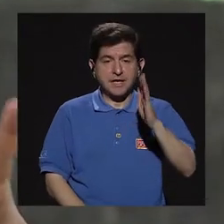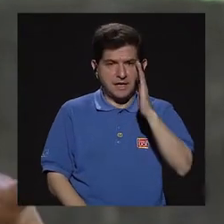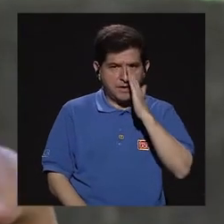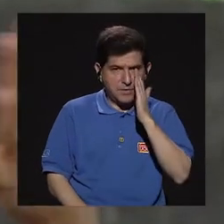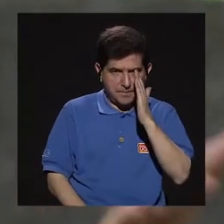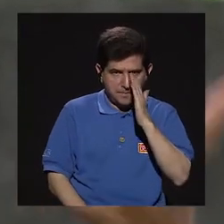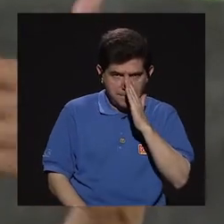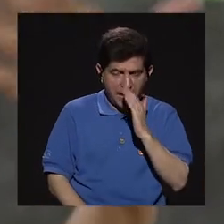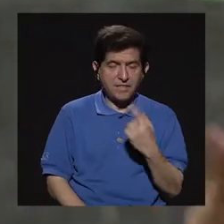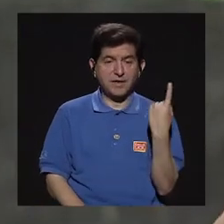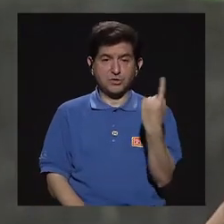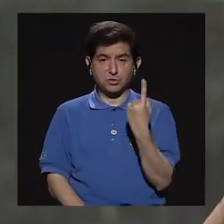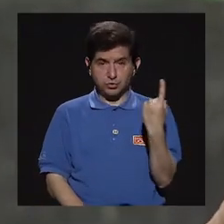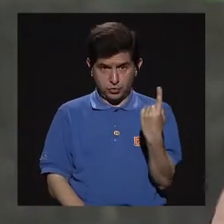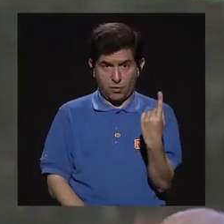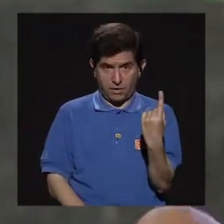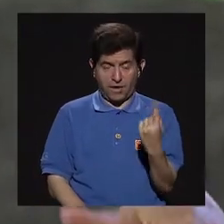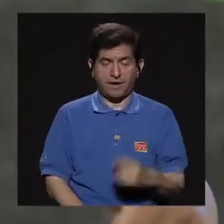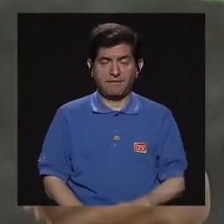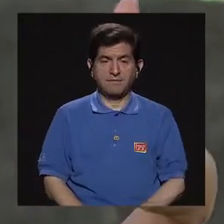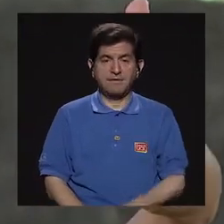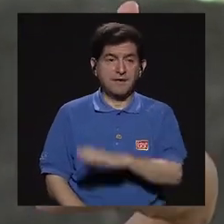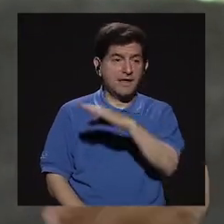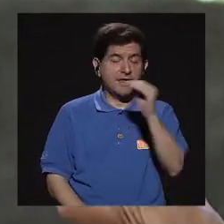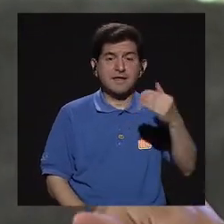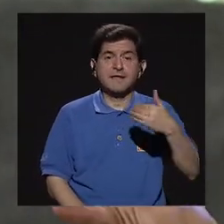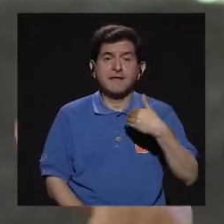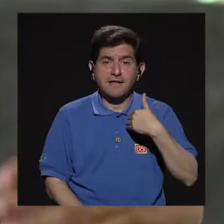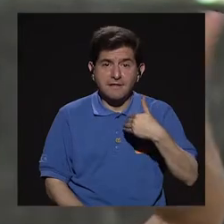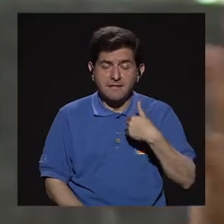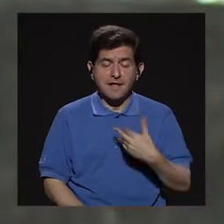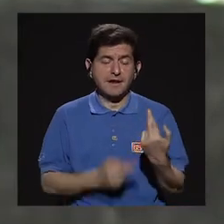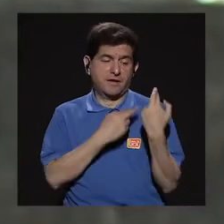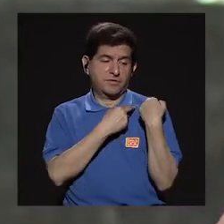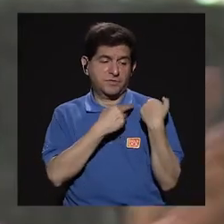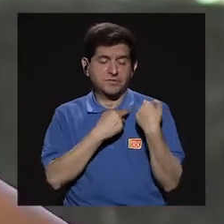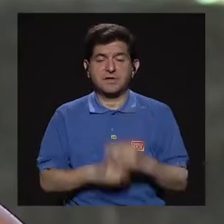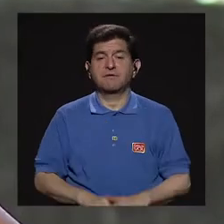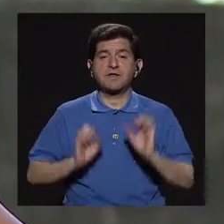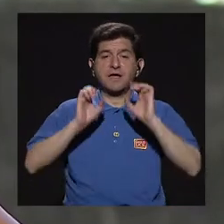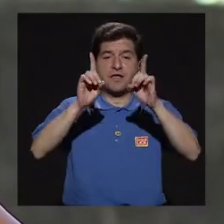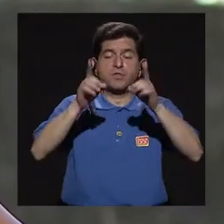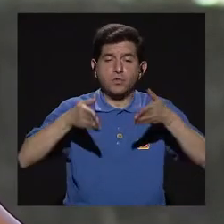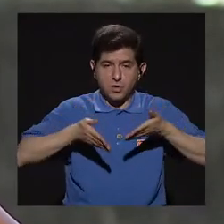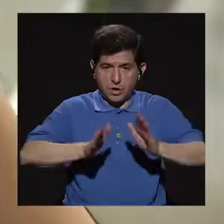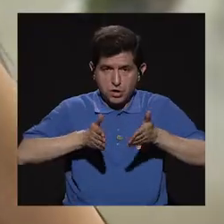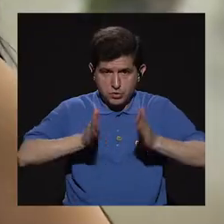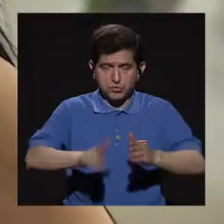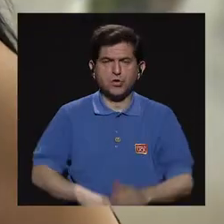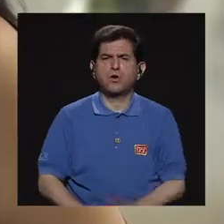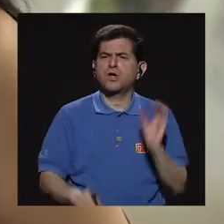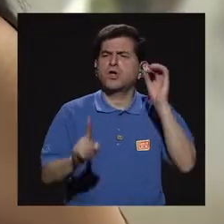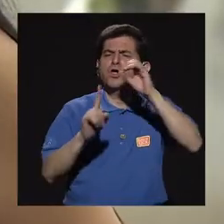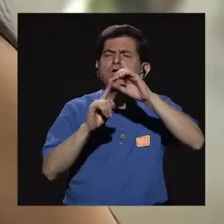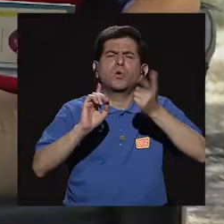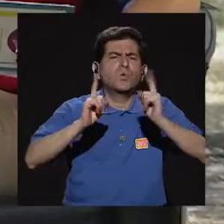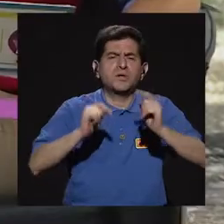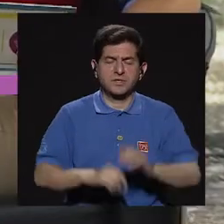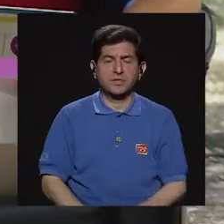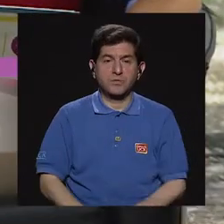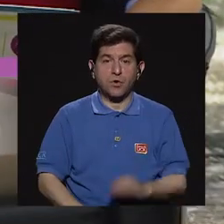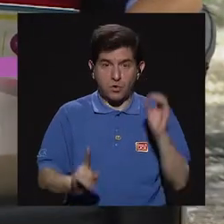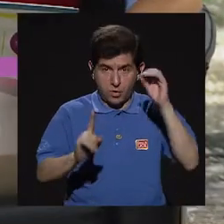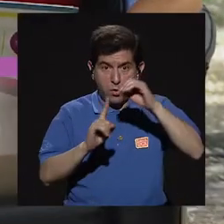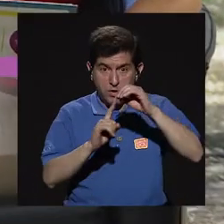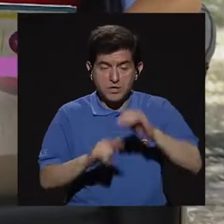madres que pues estén solas, por así decirlo, y que tengan a cargo la educación de sus hijos. ¿Y cuál es el objetivo? El